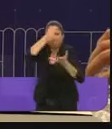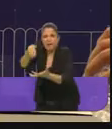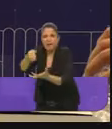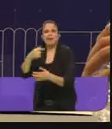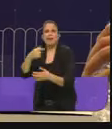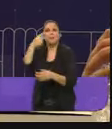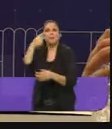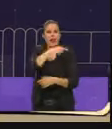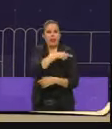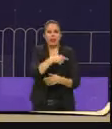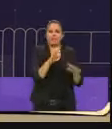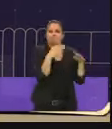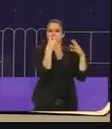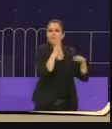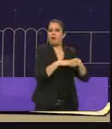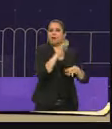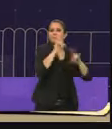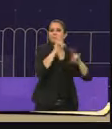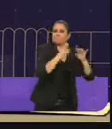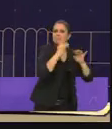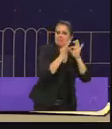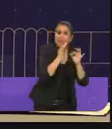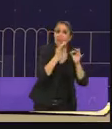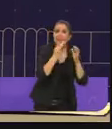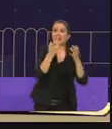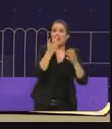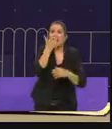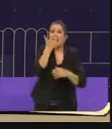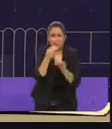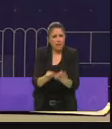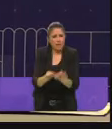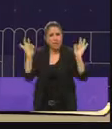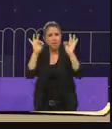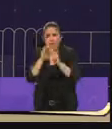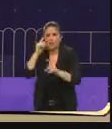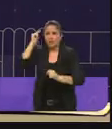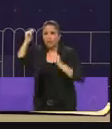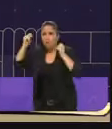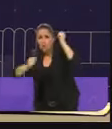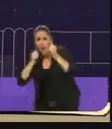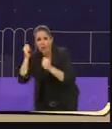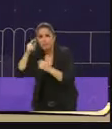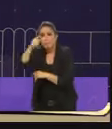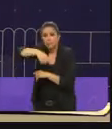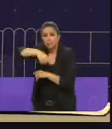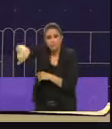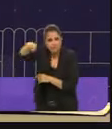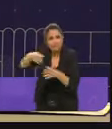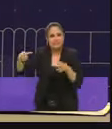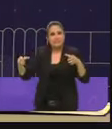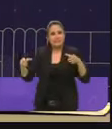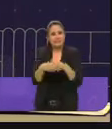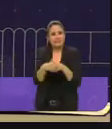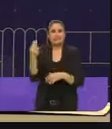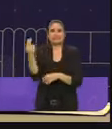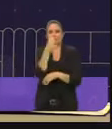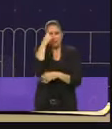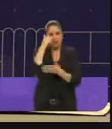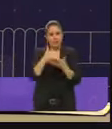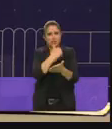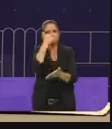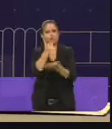hay que decirlo la economía relacionada con servicios y turismo sostiene una gran parte de la ciudad